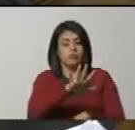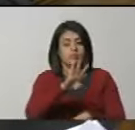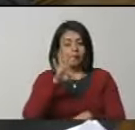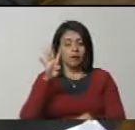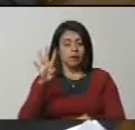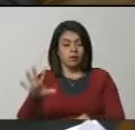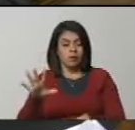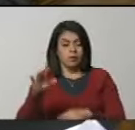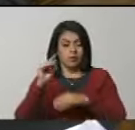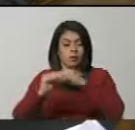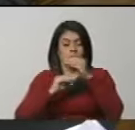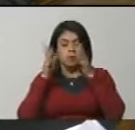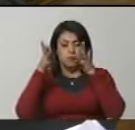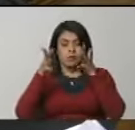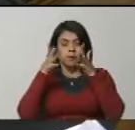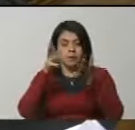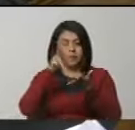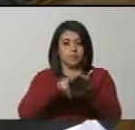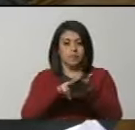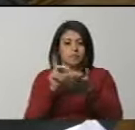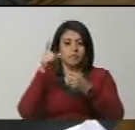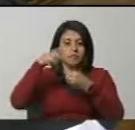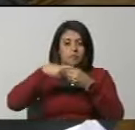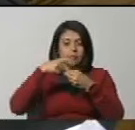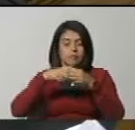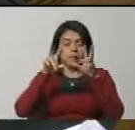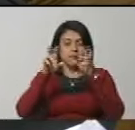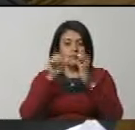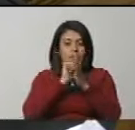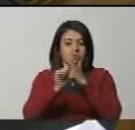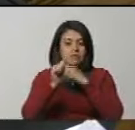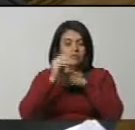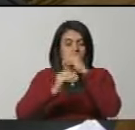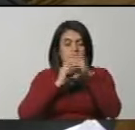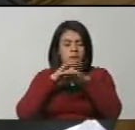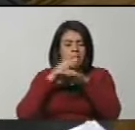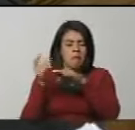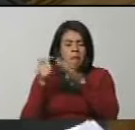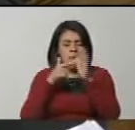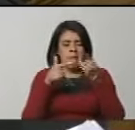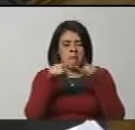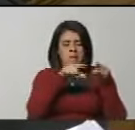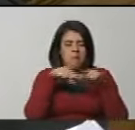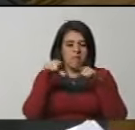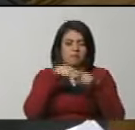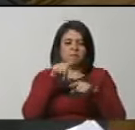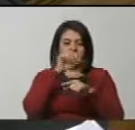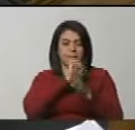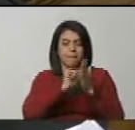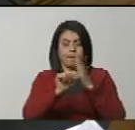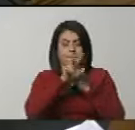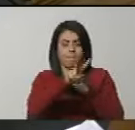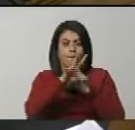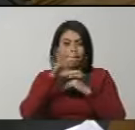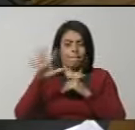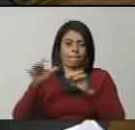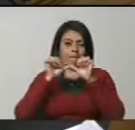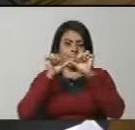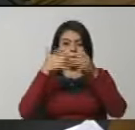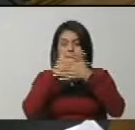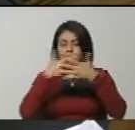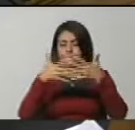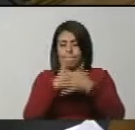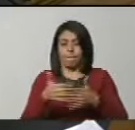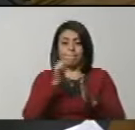Quincuagésimo quinto, se sugiere aprobar la incorporación de un nuevo artículo, el cual pasa a ser el artículo 25, quedando redactado en los